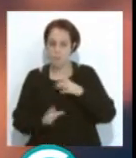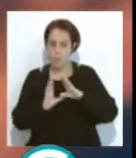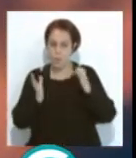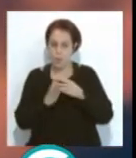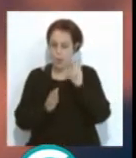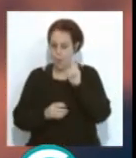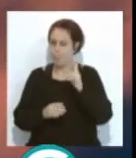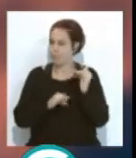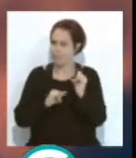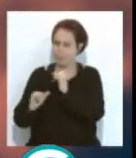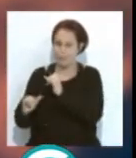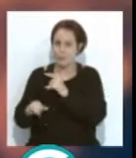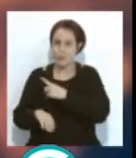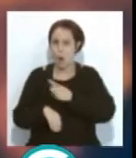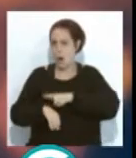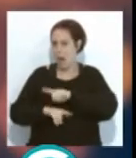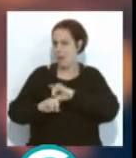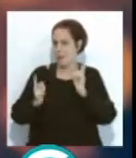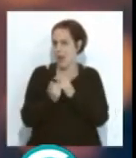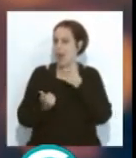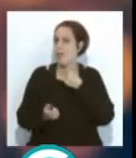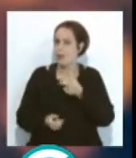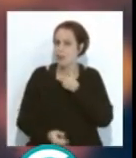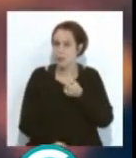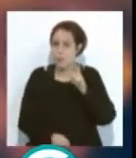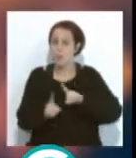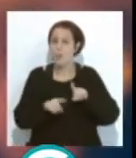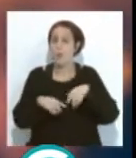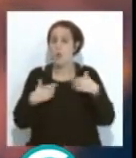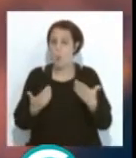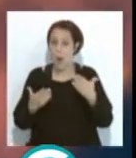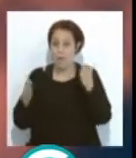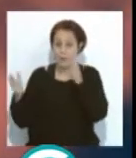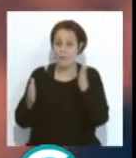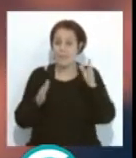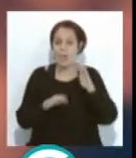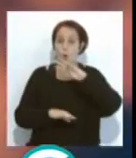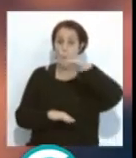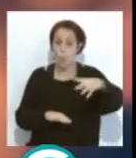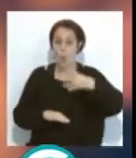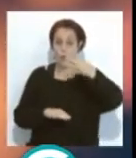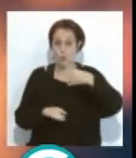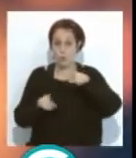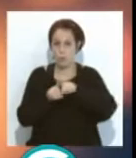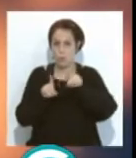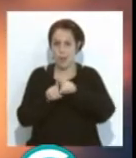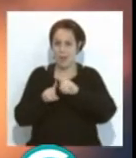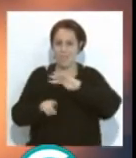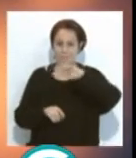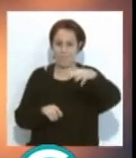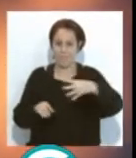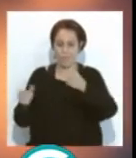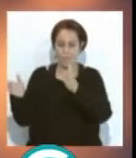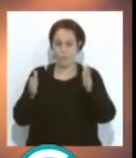menos te lo pasas bien. Y echas un rato gracioso. Pero es el problema que quizás está mal. En la fase de cuarto, que ha quedado como una fase completamente anodina,